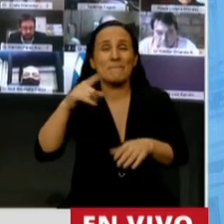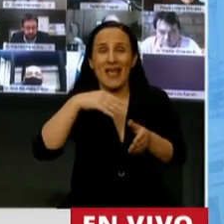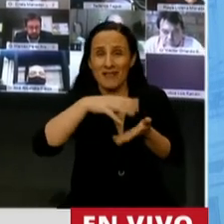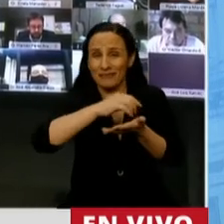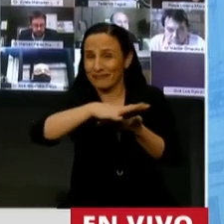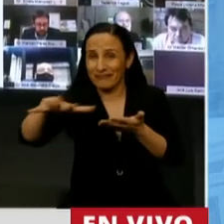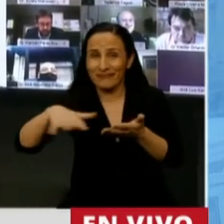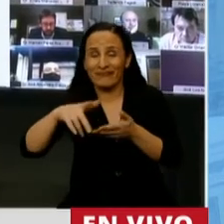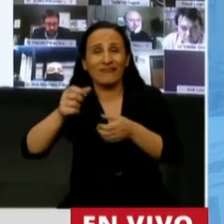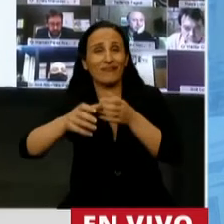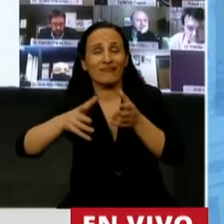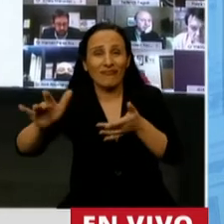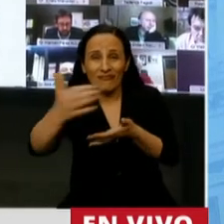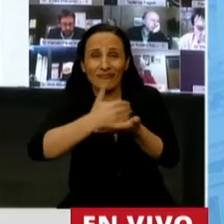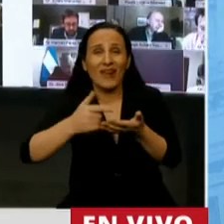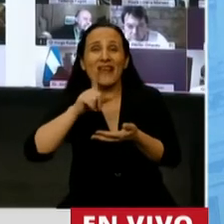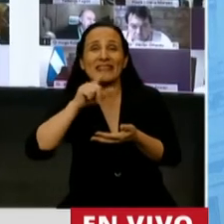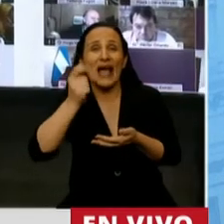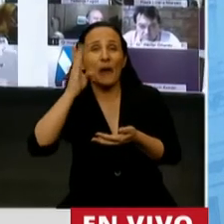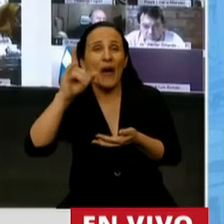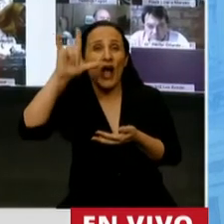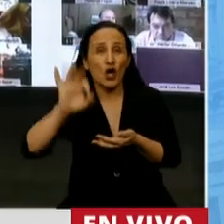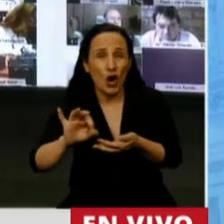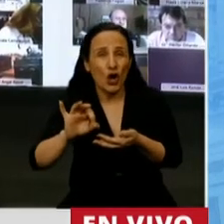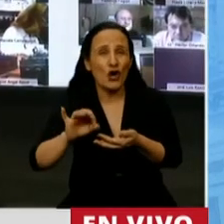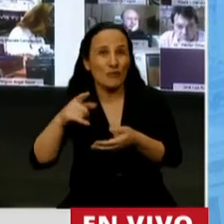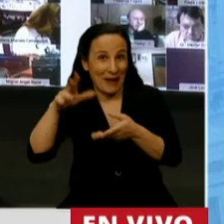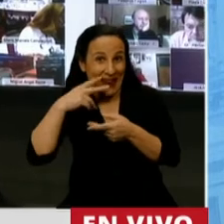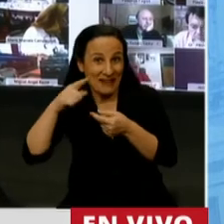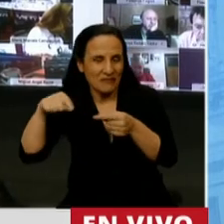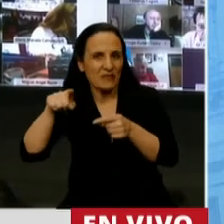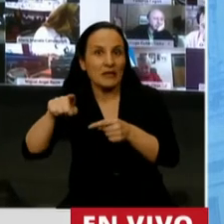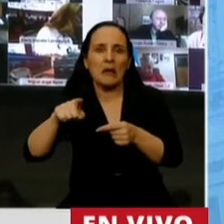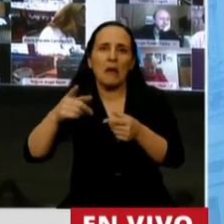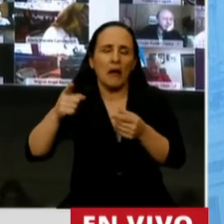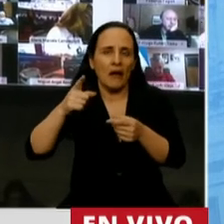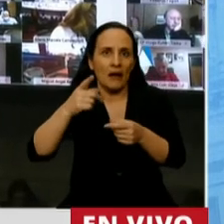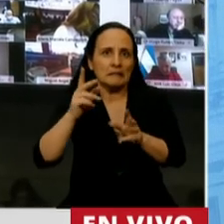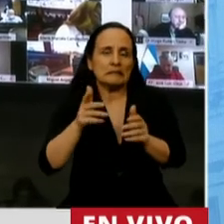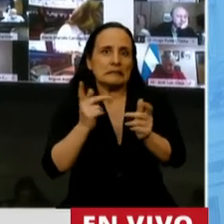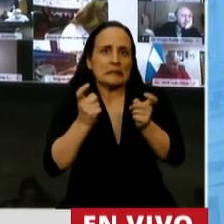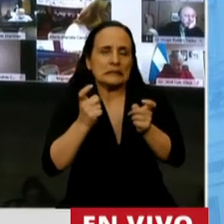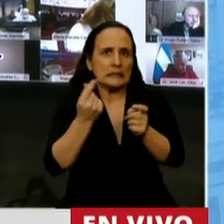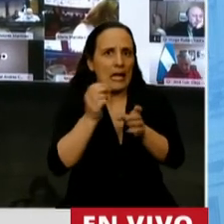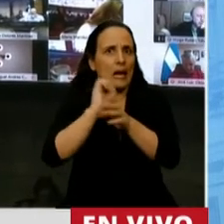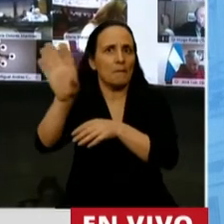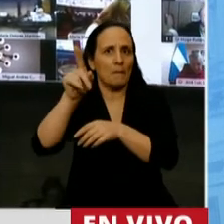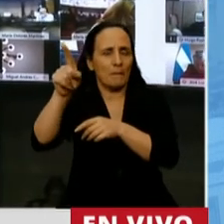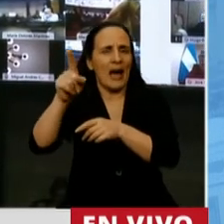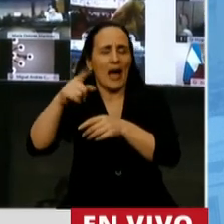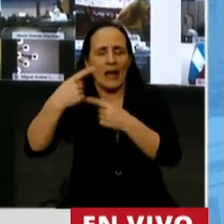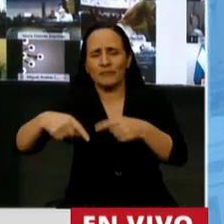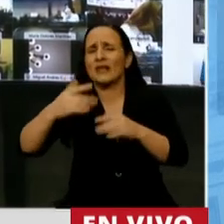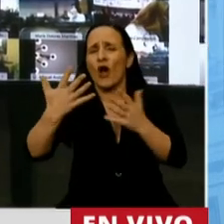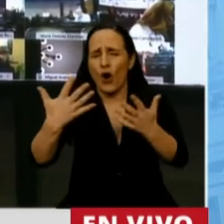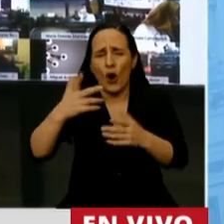tabaco, minifundistas, que están pendientes siempre de que el fondo le llegue en tiempo y forma. Por supuesto que se traducen varios planes